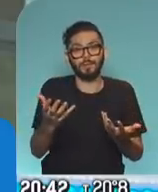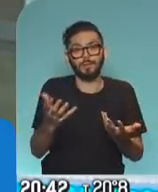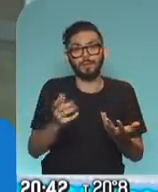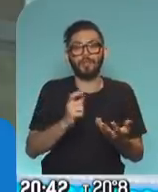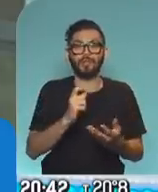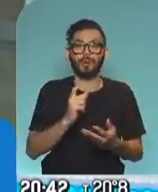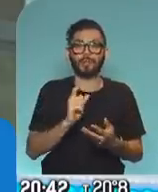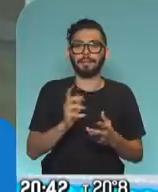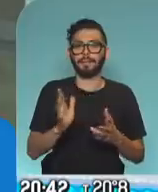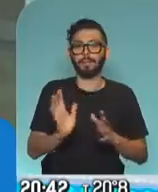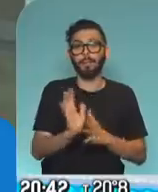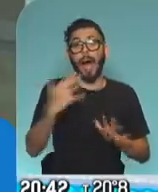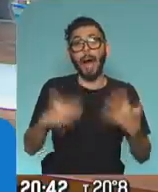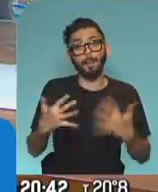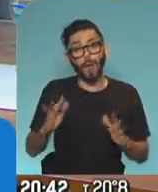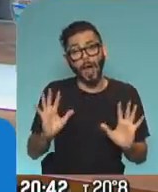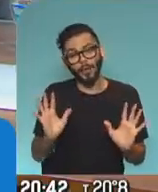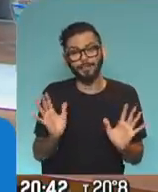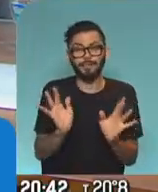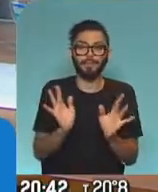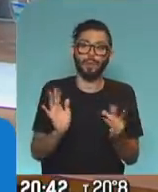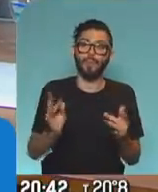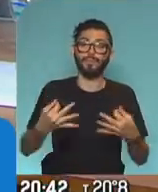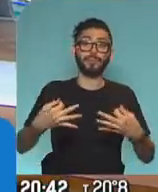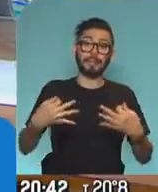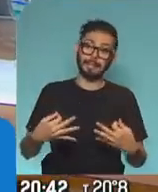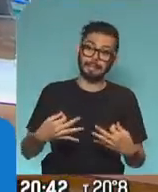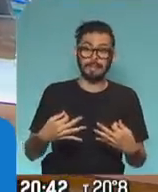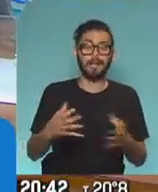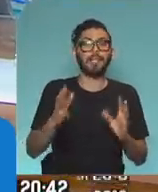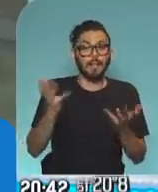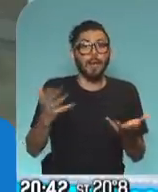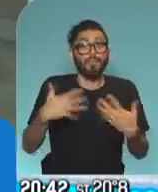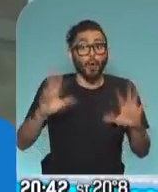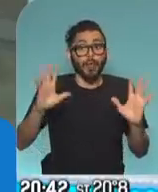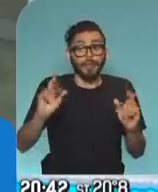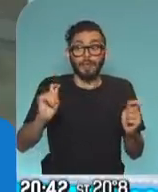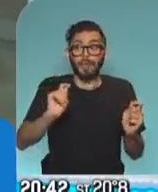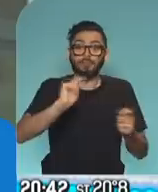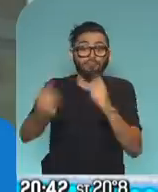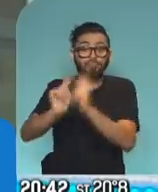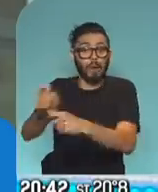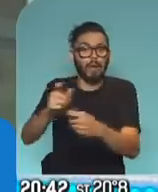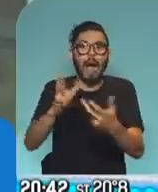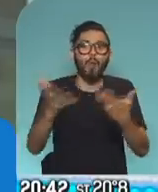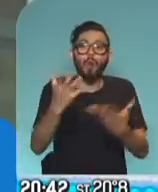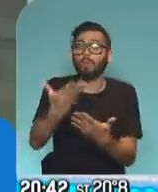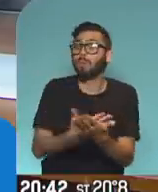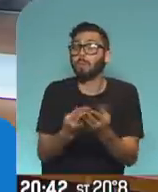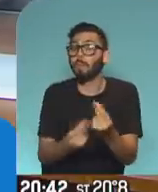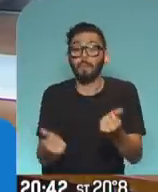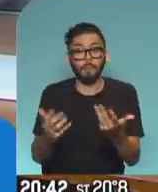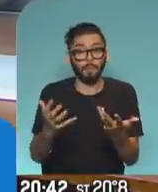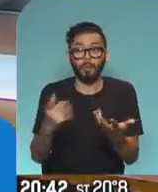adjetivar, de manera apurada, un poco desprolija. Así que puede haber ocurrido que esta pensión haya quedado en algún lugar, que nosotros no la tenemos